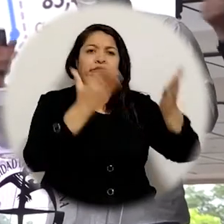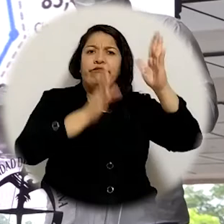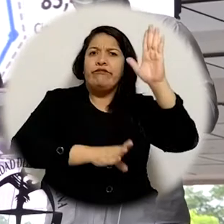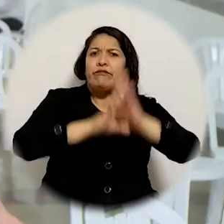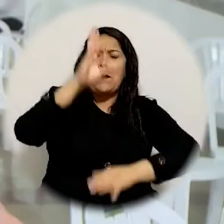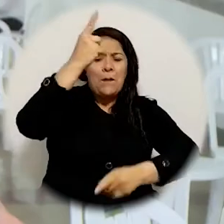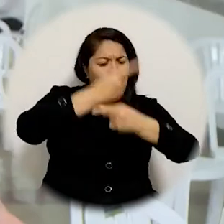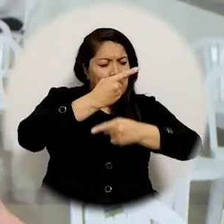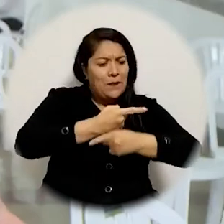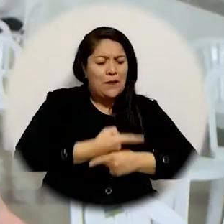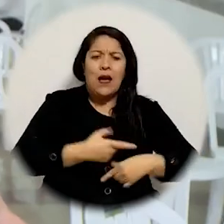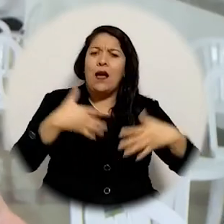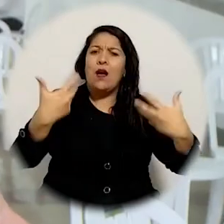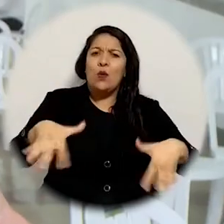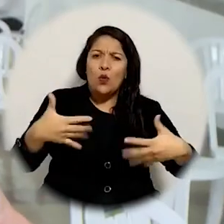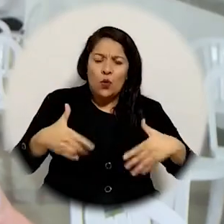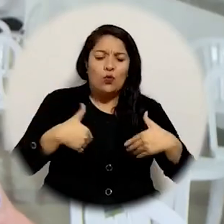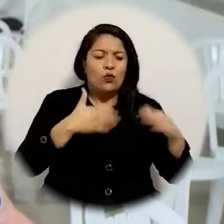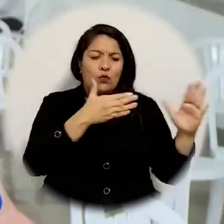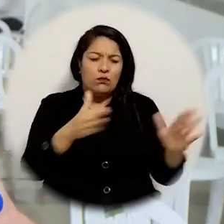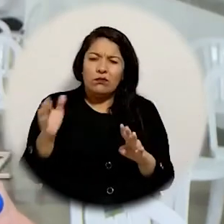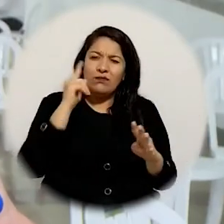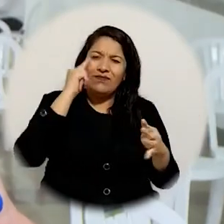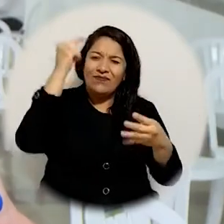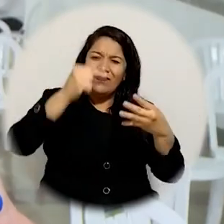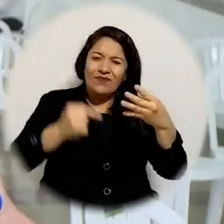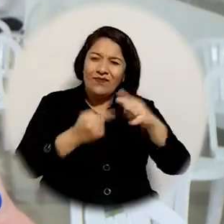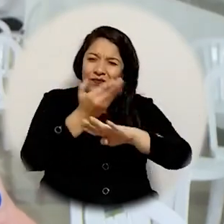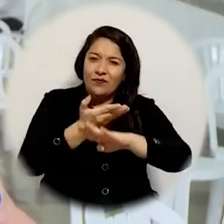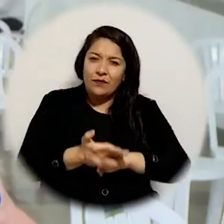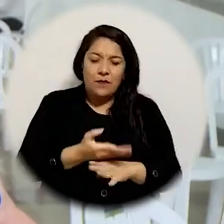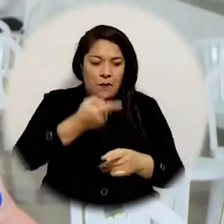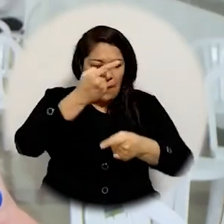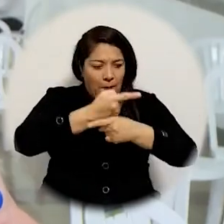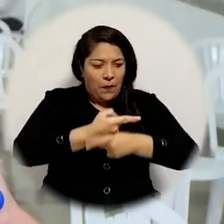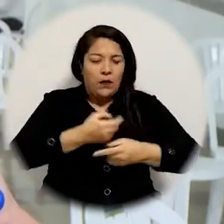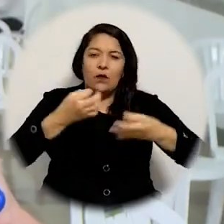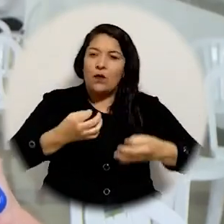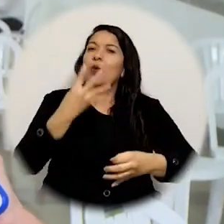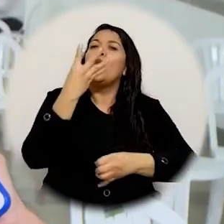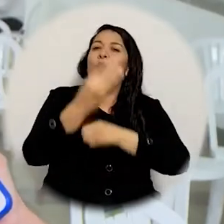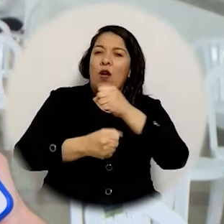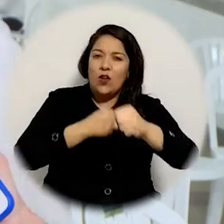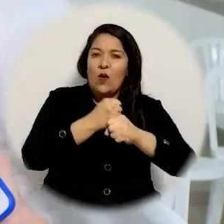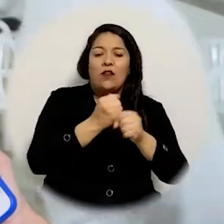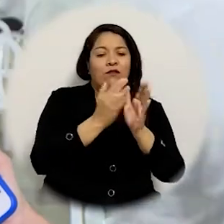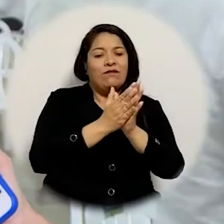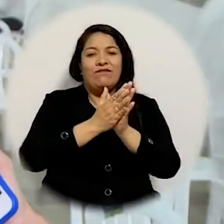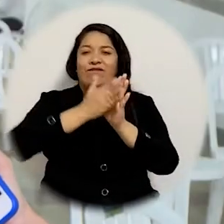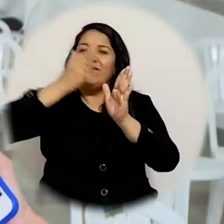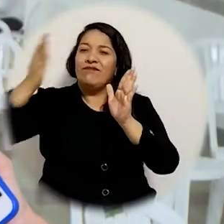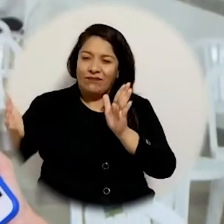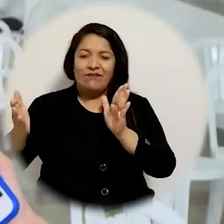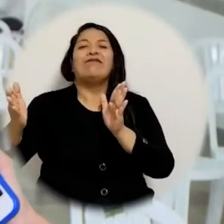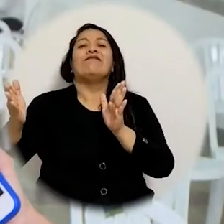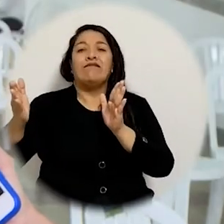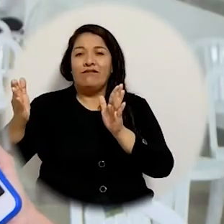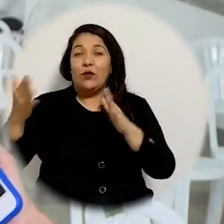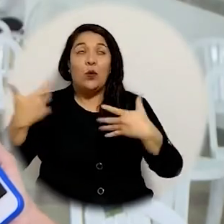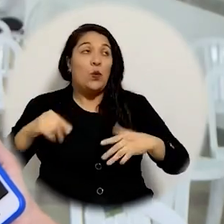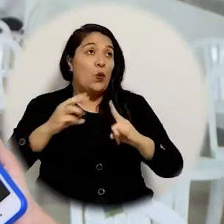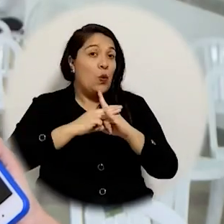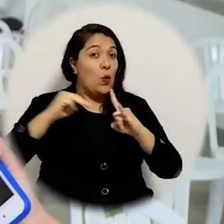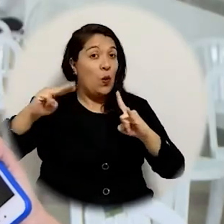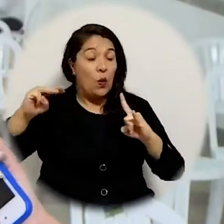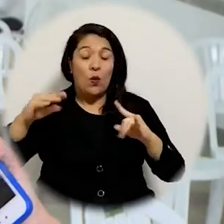Al rector sí le quisiera decir que continúe con su plan de gobierno porque han sido muchos los jóvenes beneficiarios con cada uno de sus